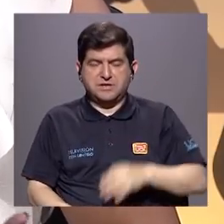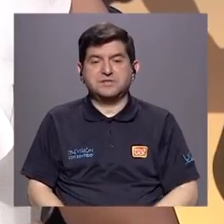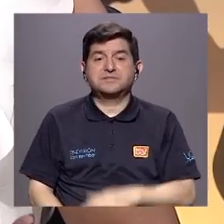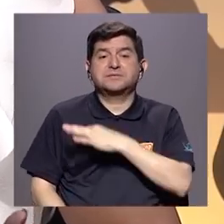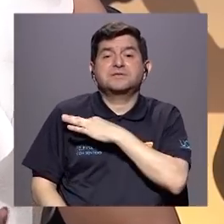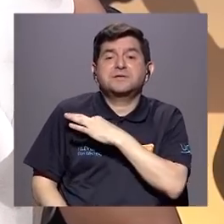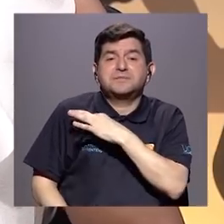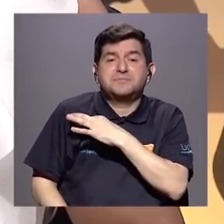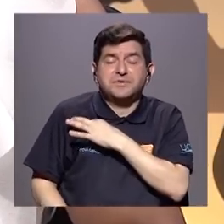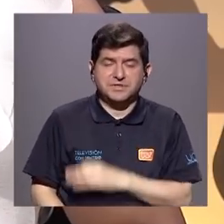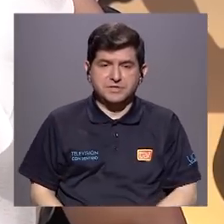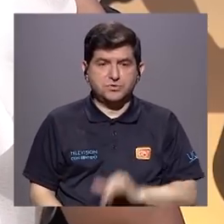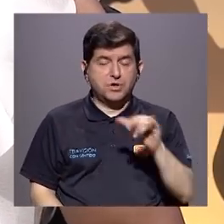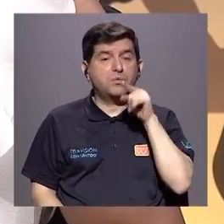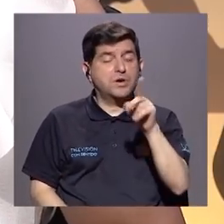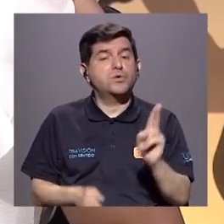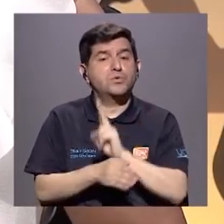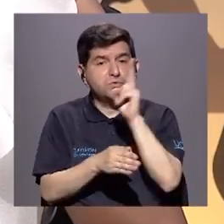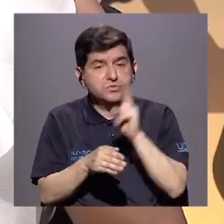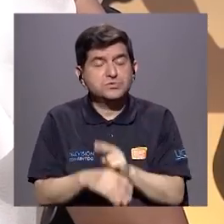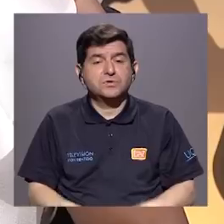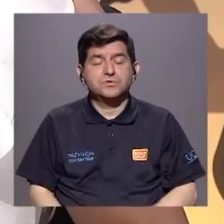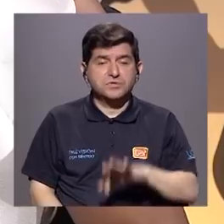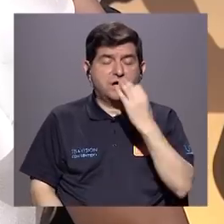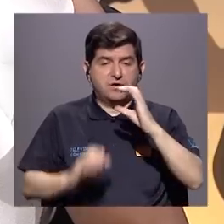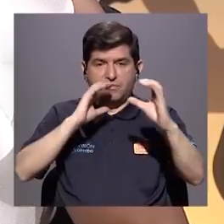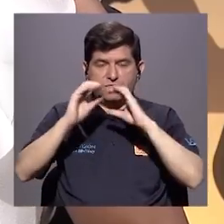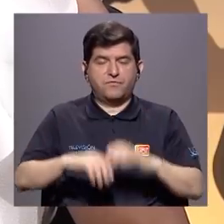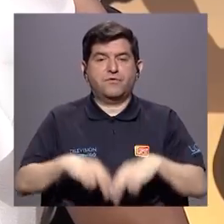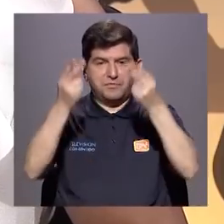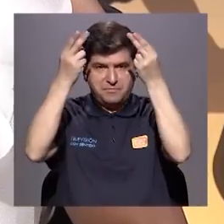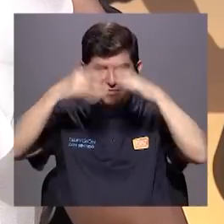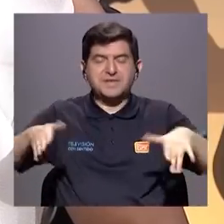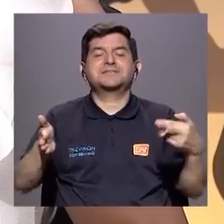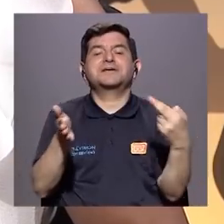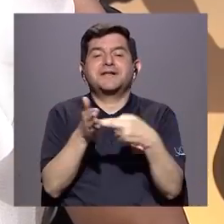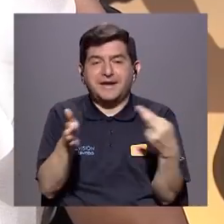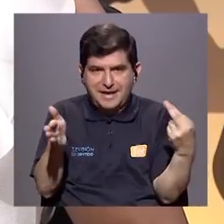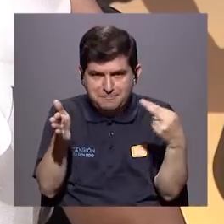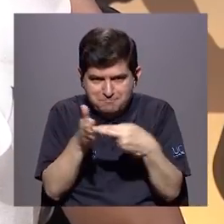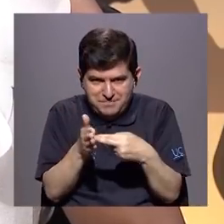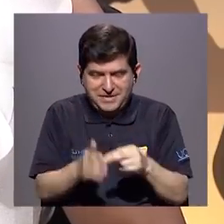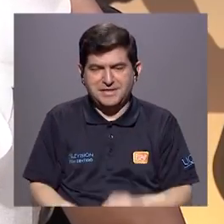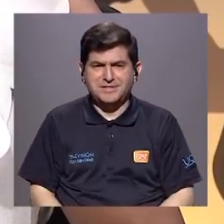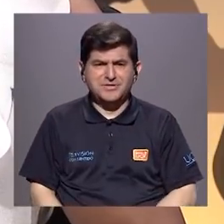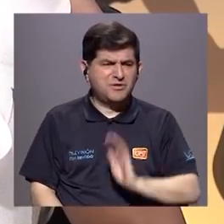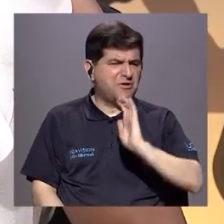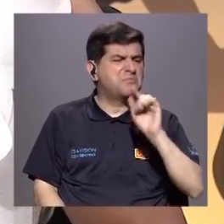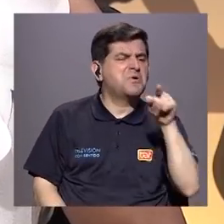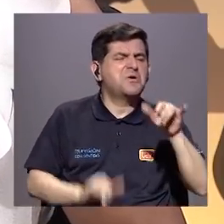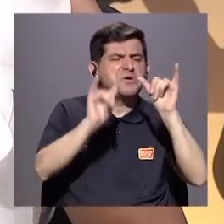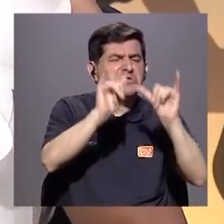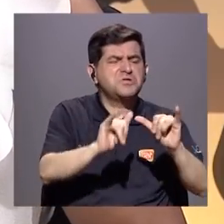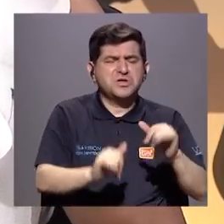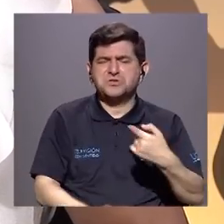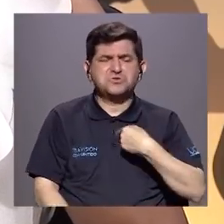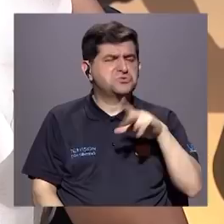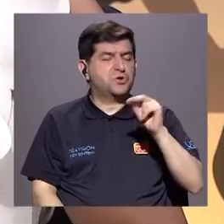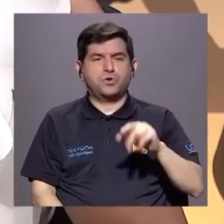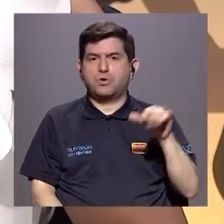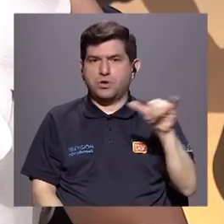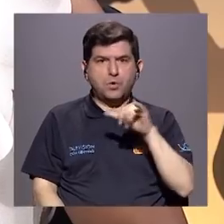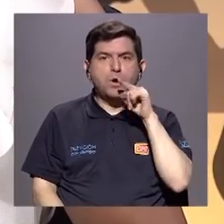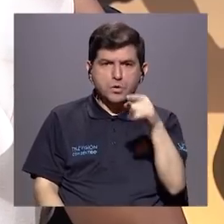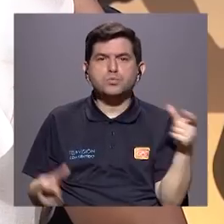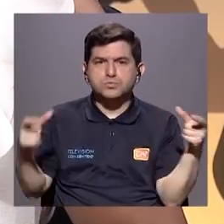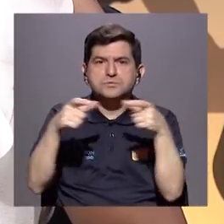día. La invitación está a que así como usted utiliza los medios digitales, y por eso es que vuelvo y repito, no es que porque los chiquillos están ahí yo no estoy, usted también